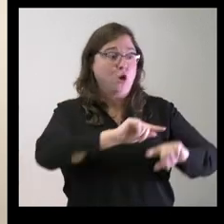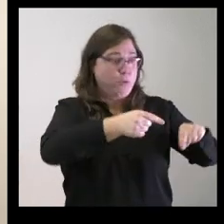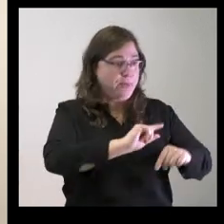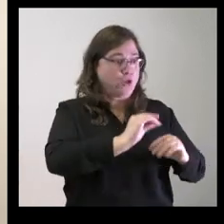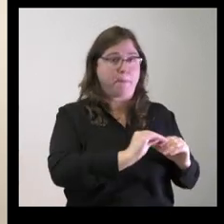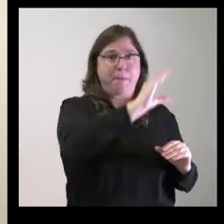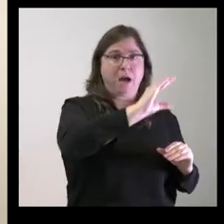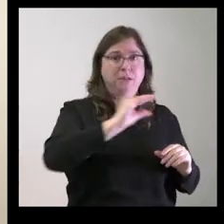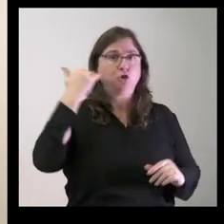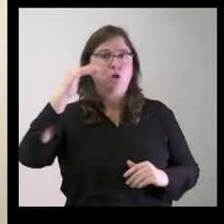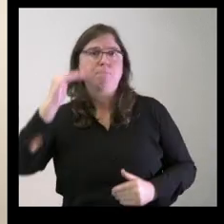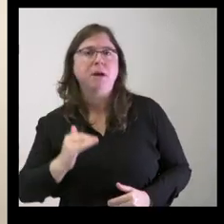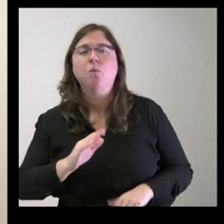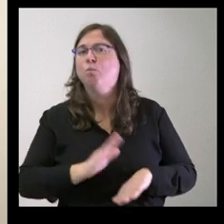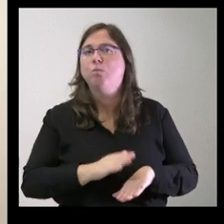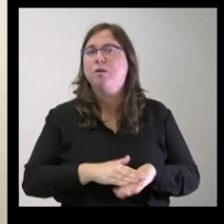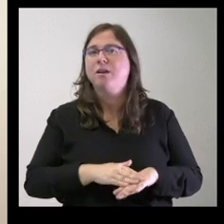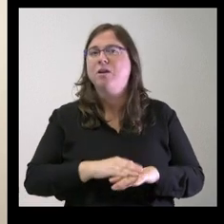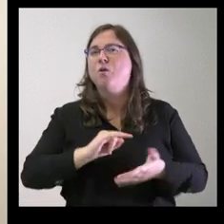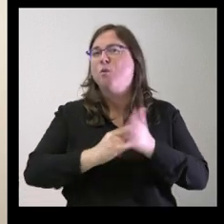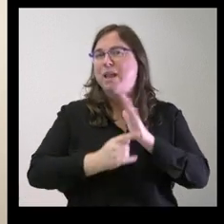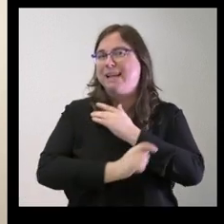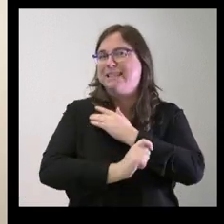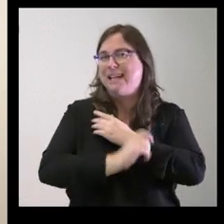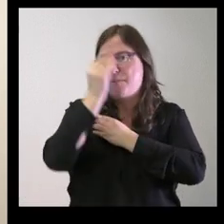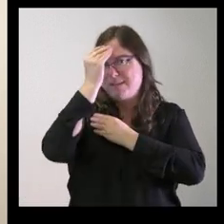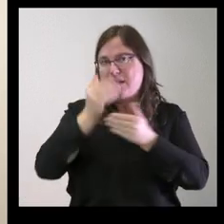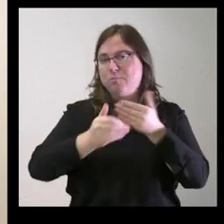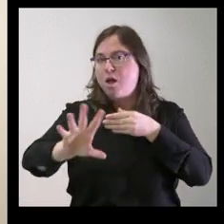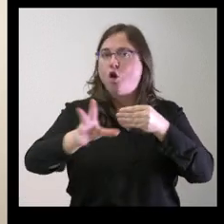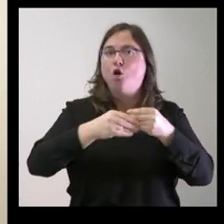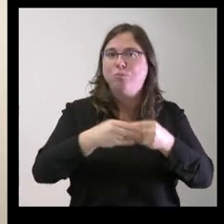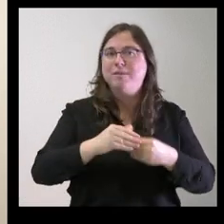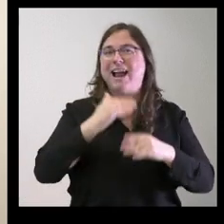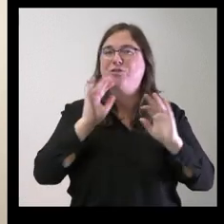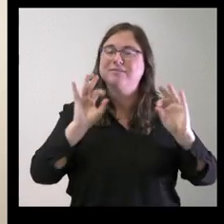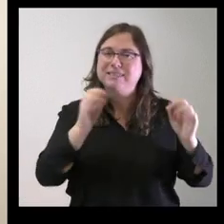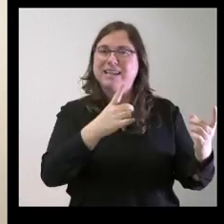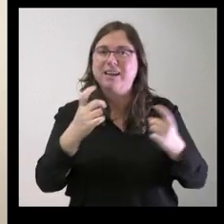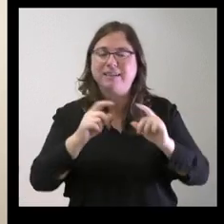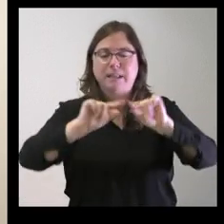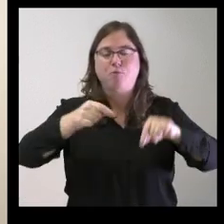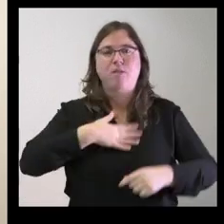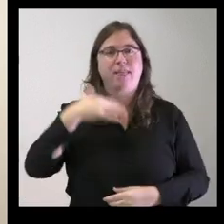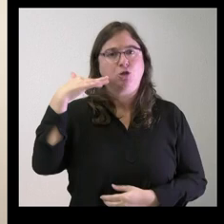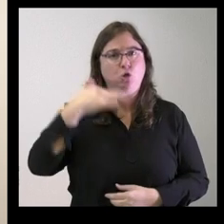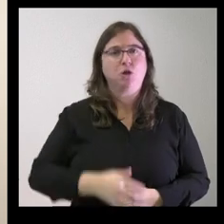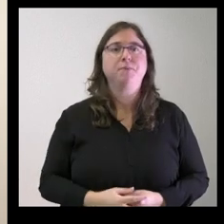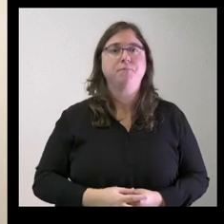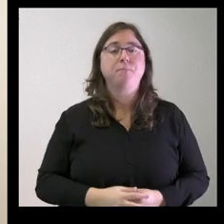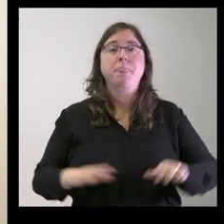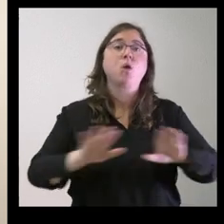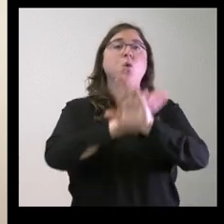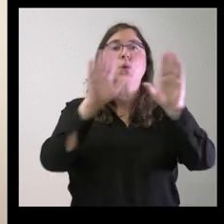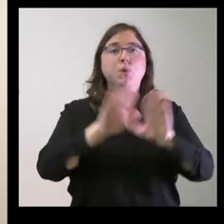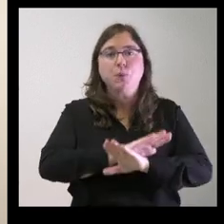o si es que hay algún tipo de plano de estrategia pensado para complementar la ayuda especial que necesita esta provincia y por último